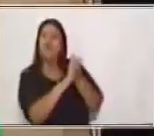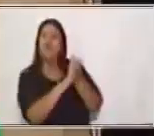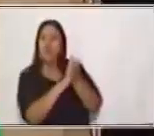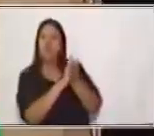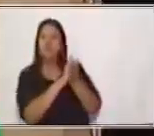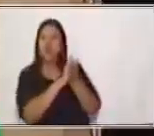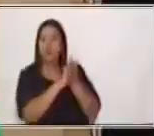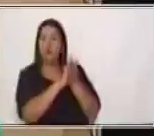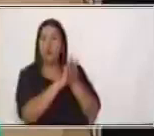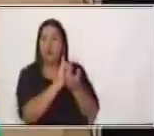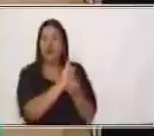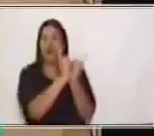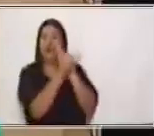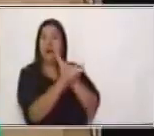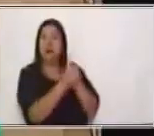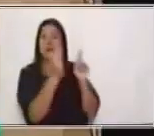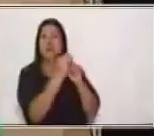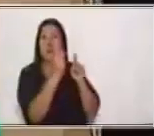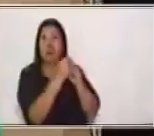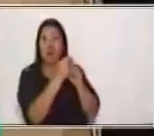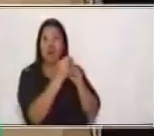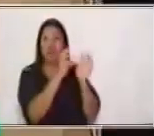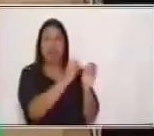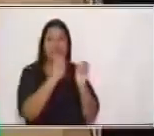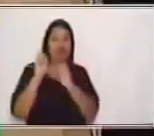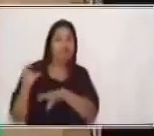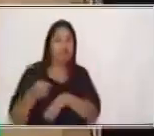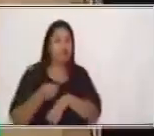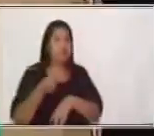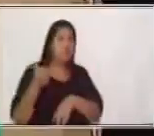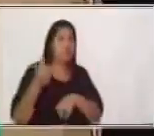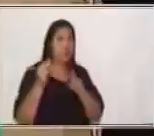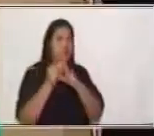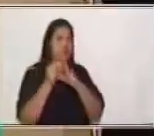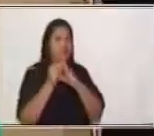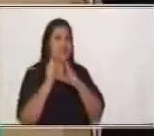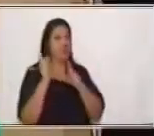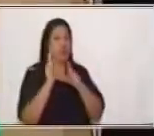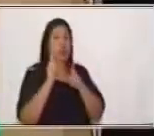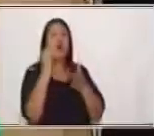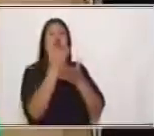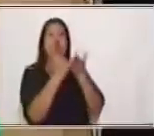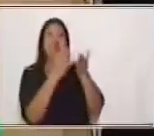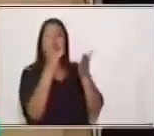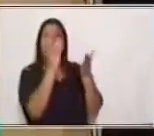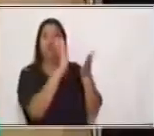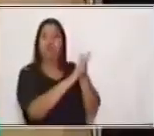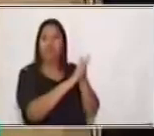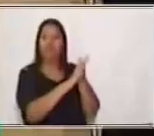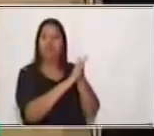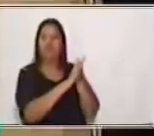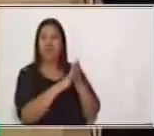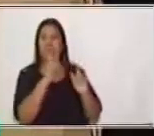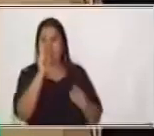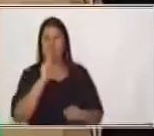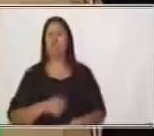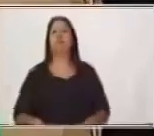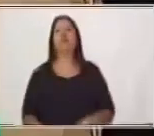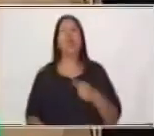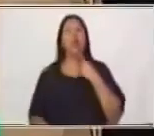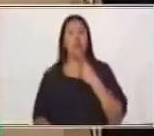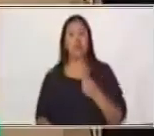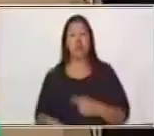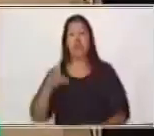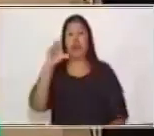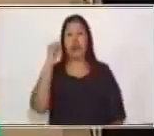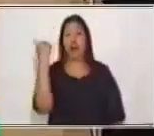dibujito y entonces ya podemos completar nuestra oración. Que dice de esta manera. Las